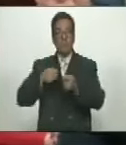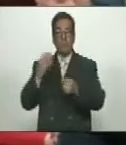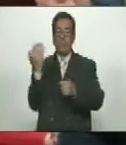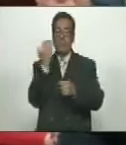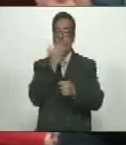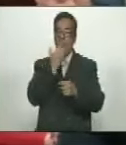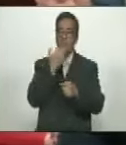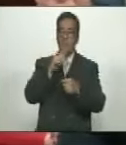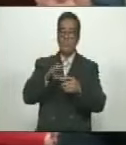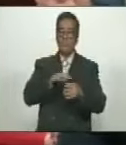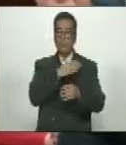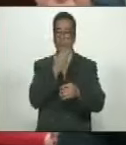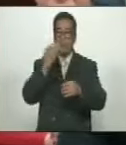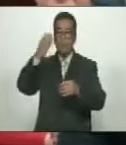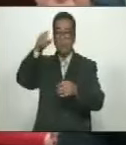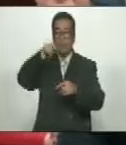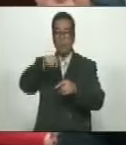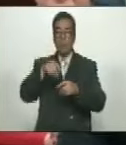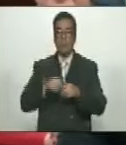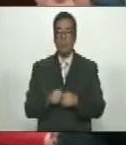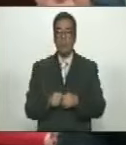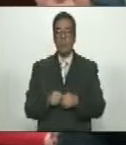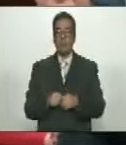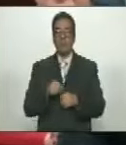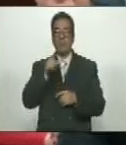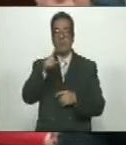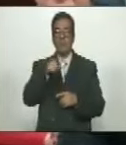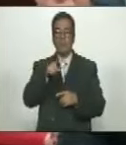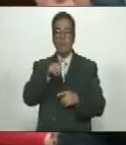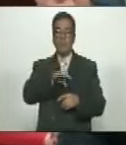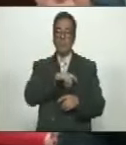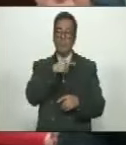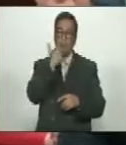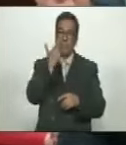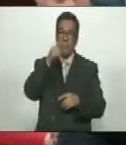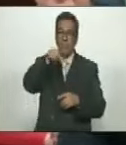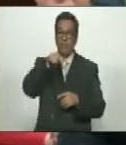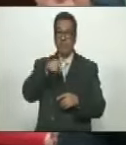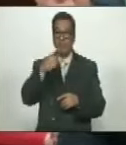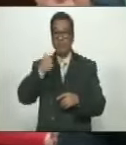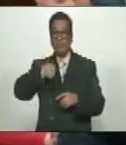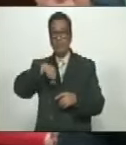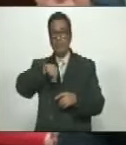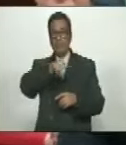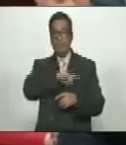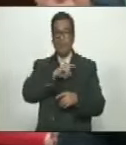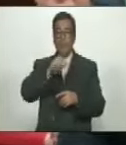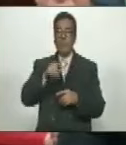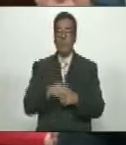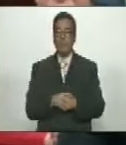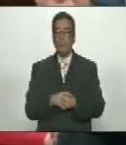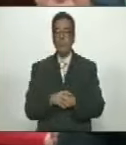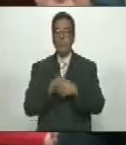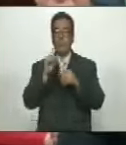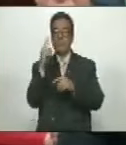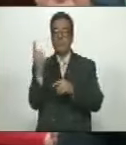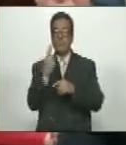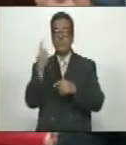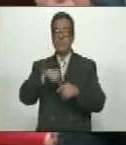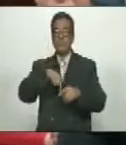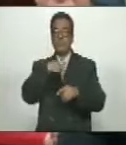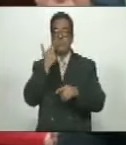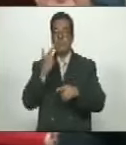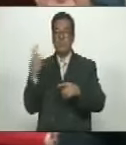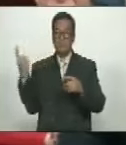ría y que cante en la emboscada, Tu pena y mi pena y la de todos Es una sola pena